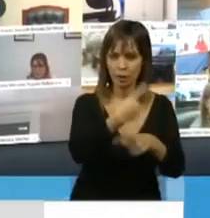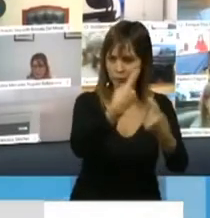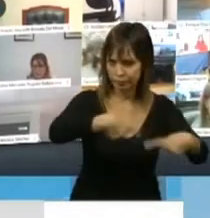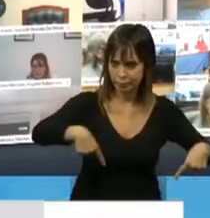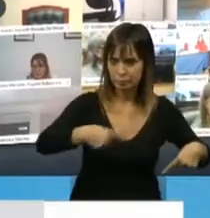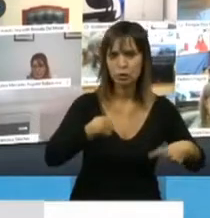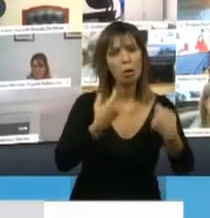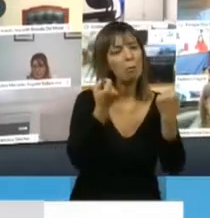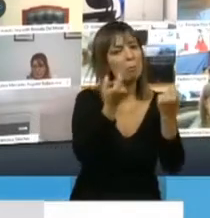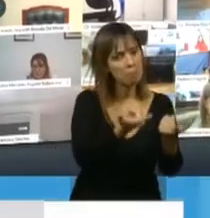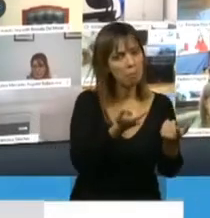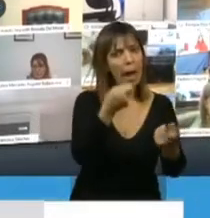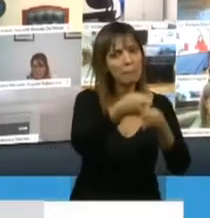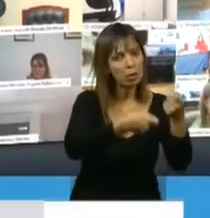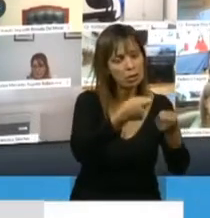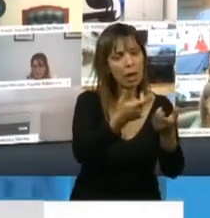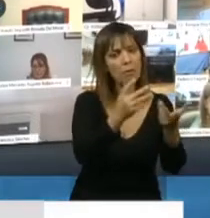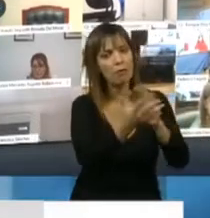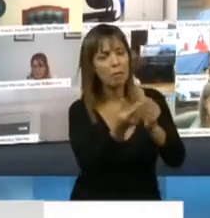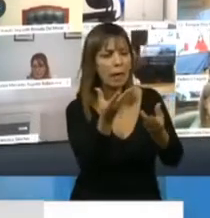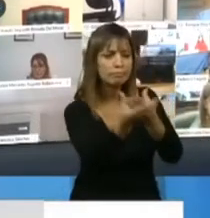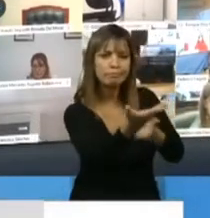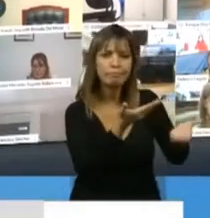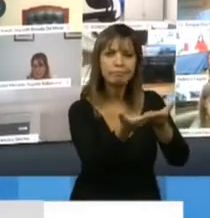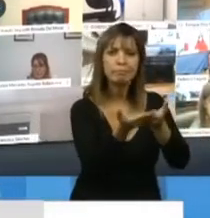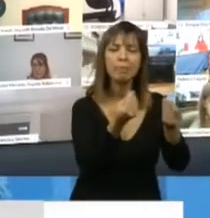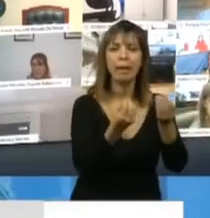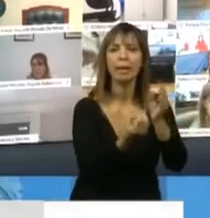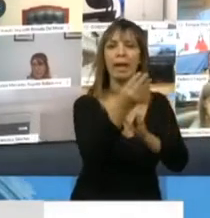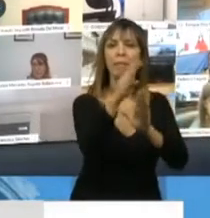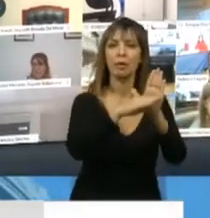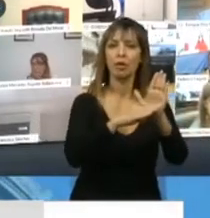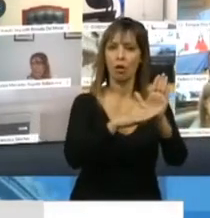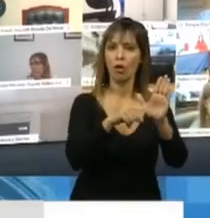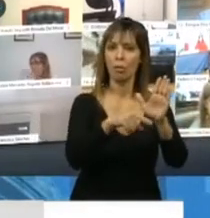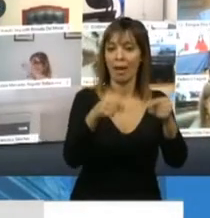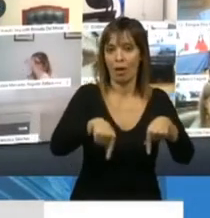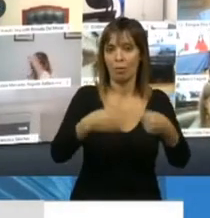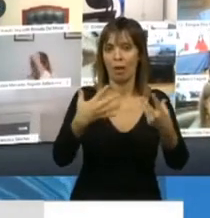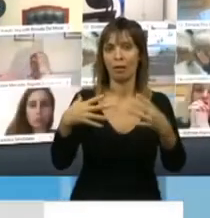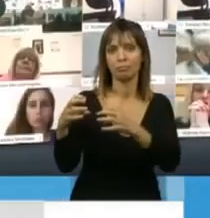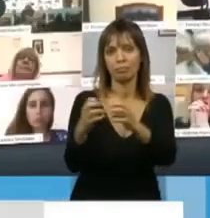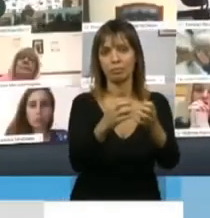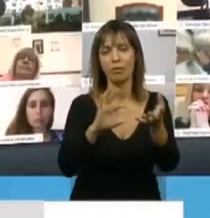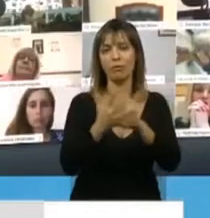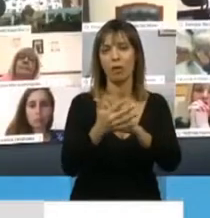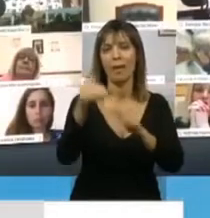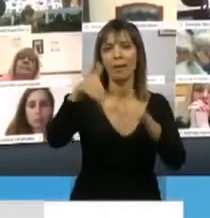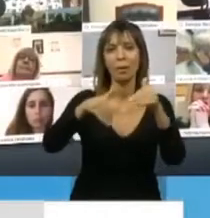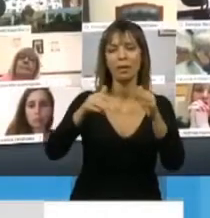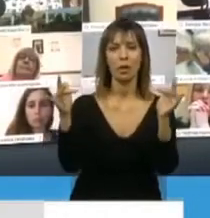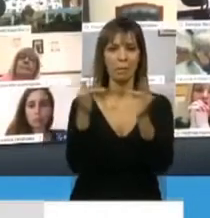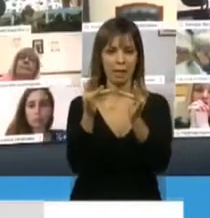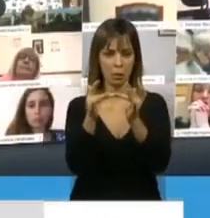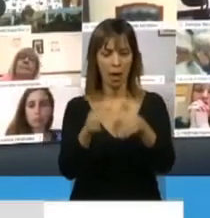nuestro lugar a elaborar el mejor protocolo posible para que hoy pudiéramos estar sesionando de manera remota, de manera virtual